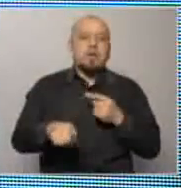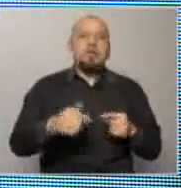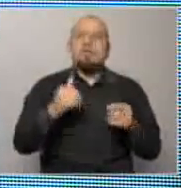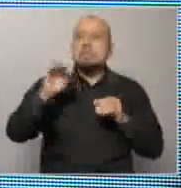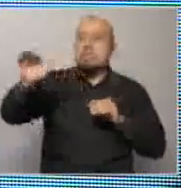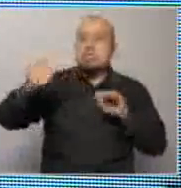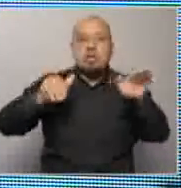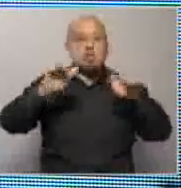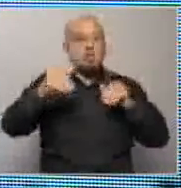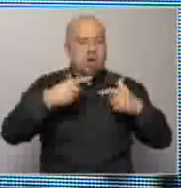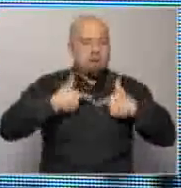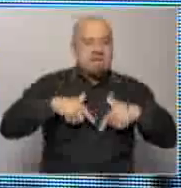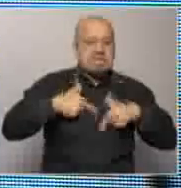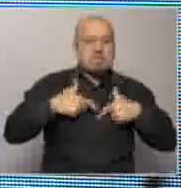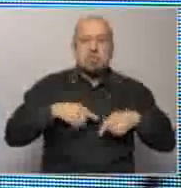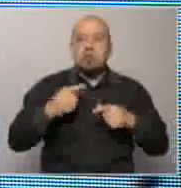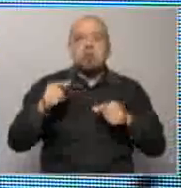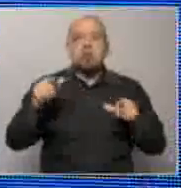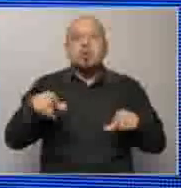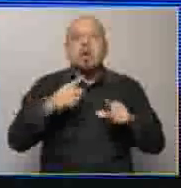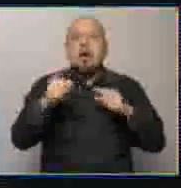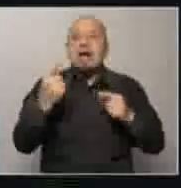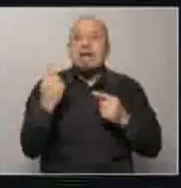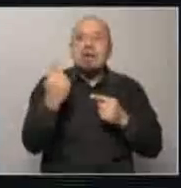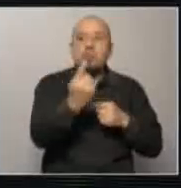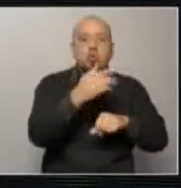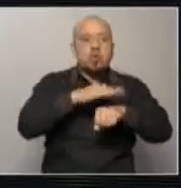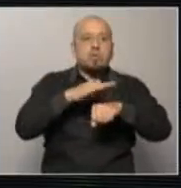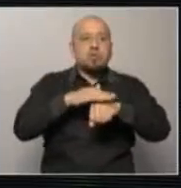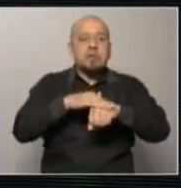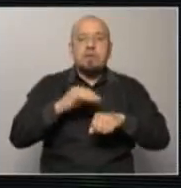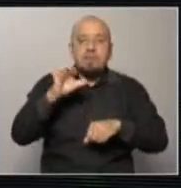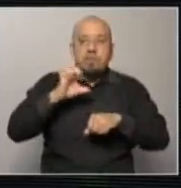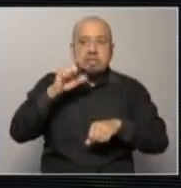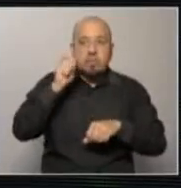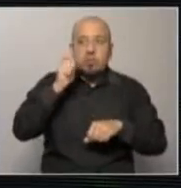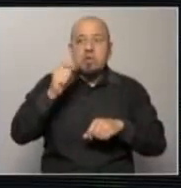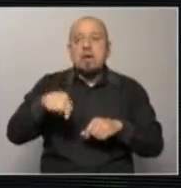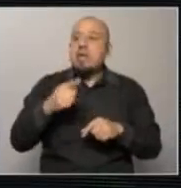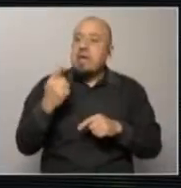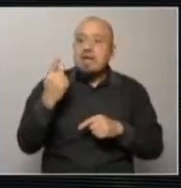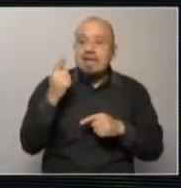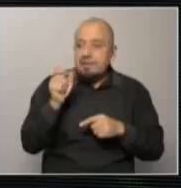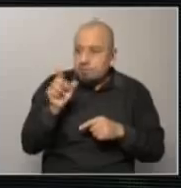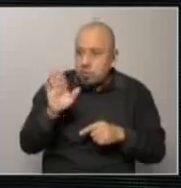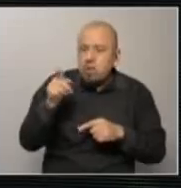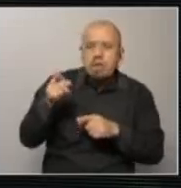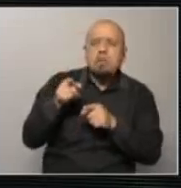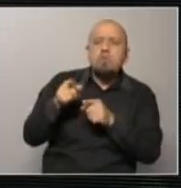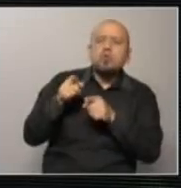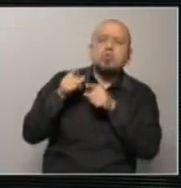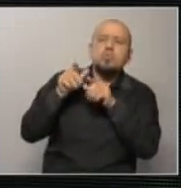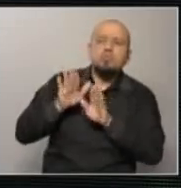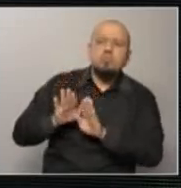jerarcas, a los ministros, a las cabezas de cada dependencia del Estado, a que revisen el gasto de su dependencia, revisen el